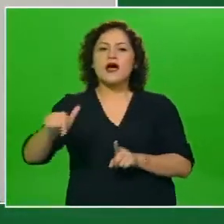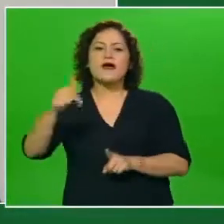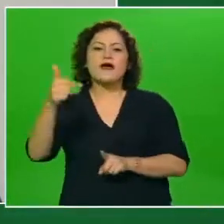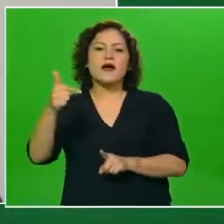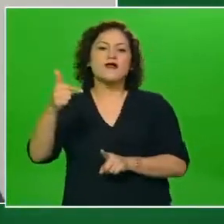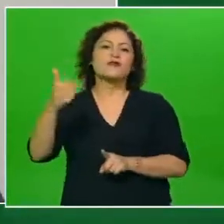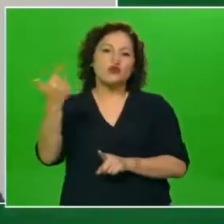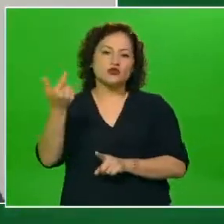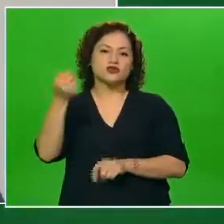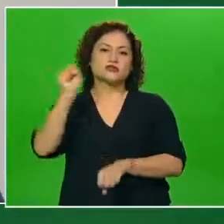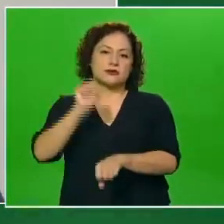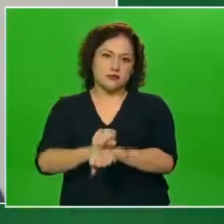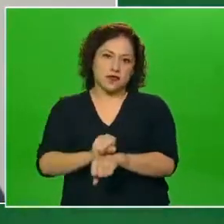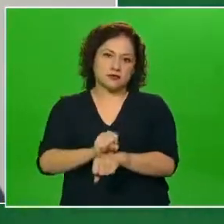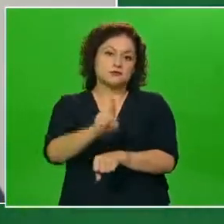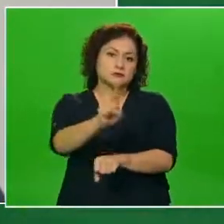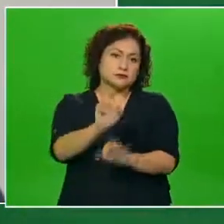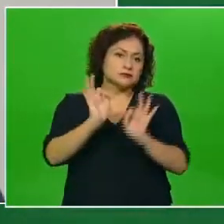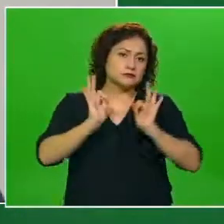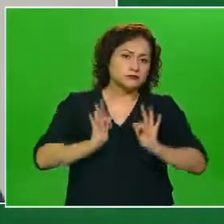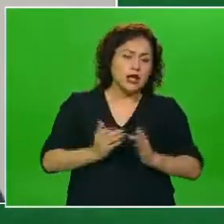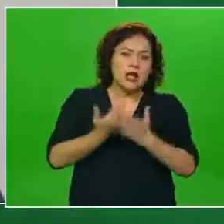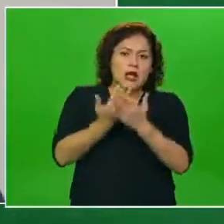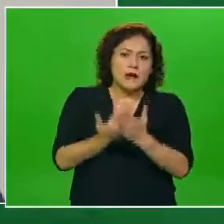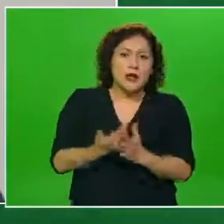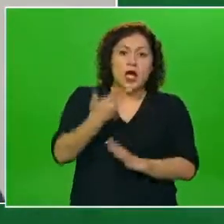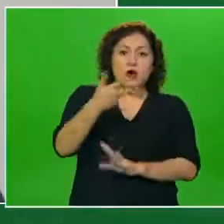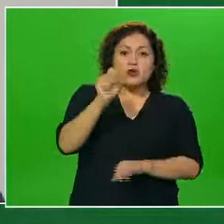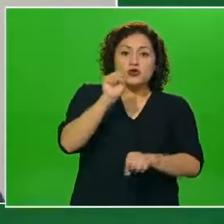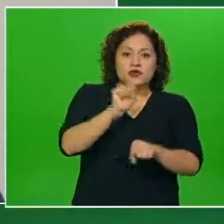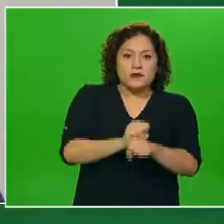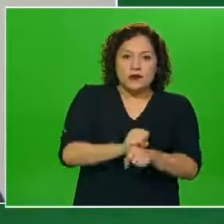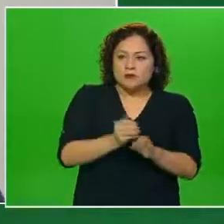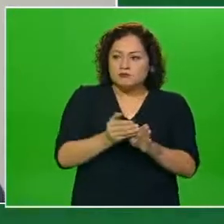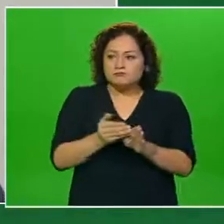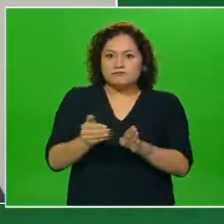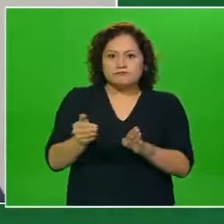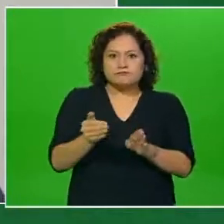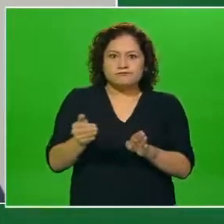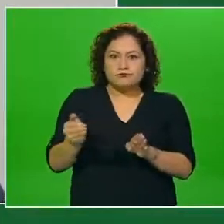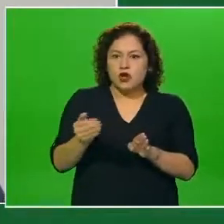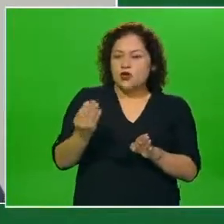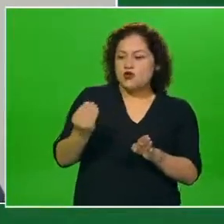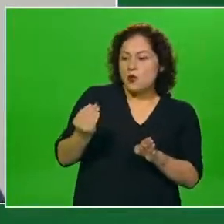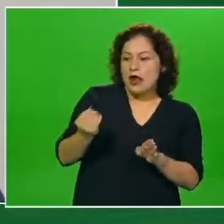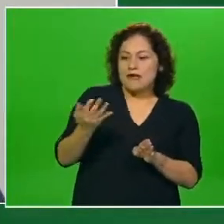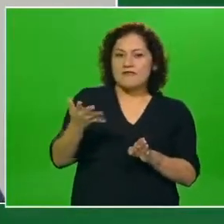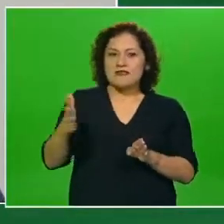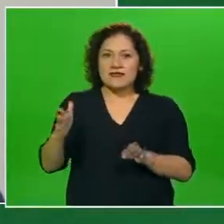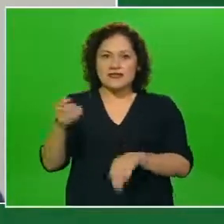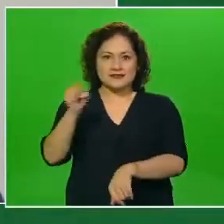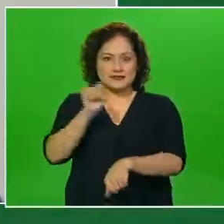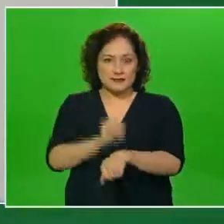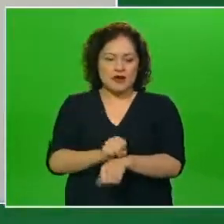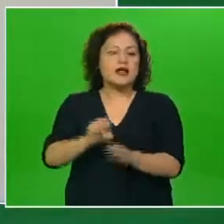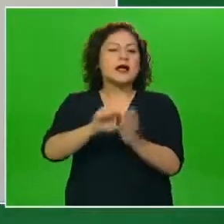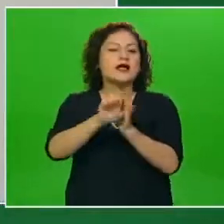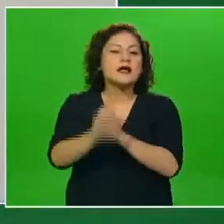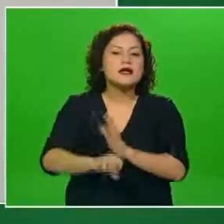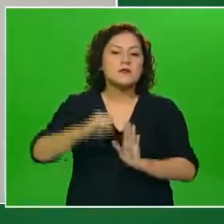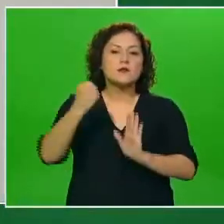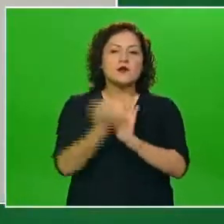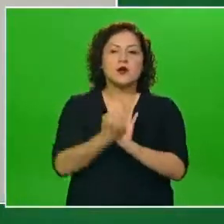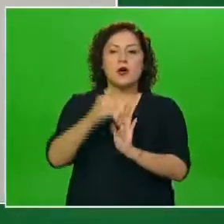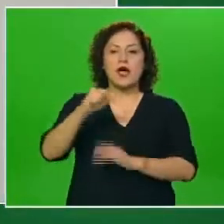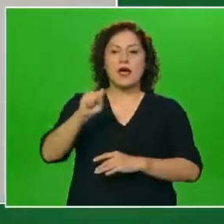pasado todavía ocho semanas o inclusive están en la semana nueve, diez en el caso de la vacuna AstraZeneca, entonces es